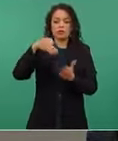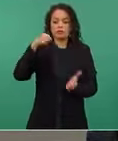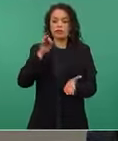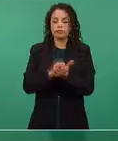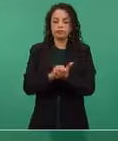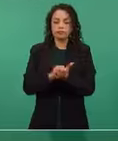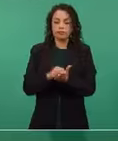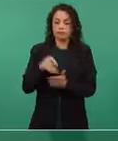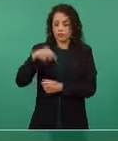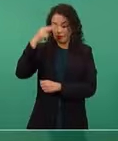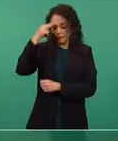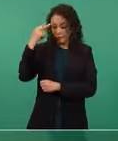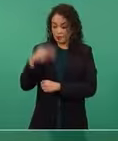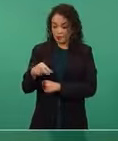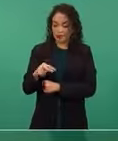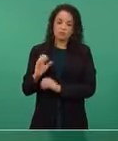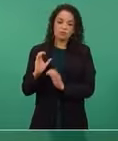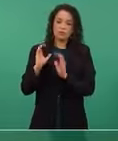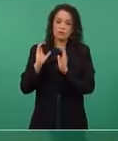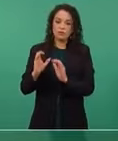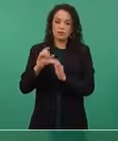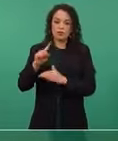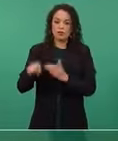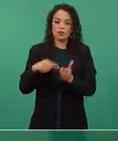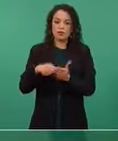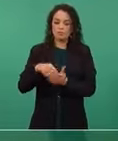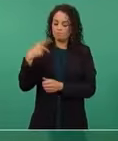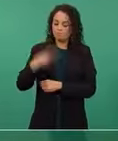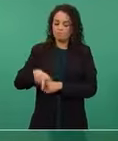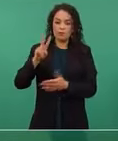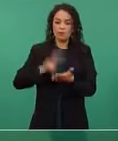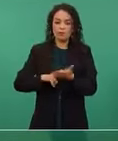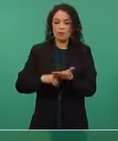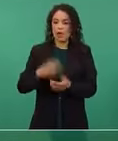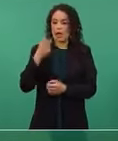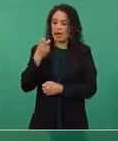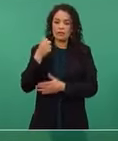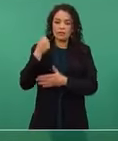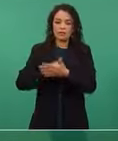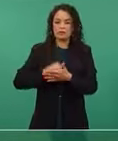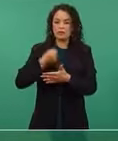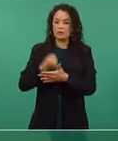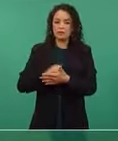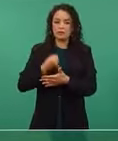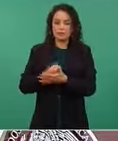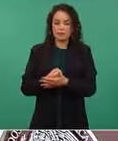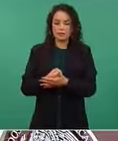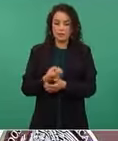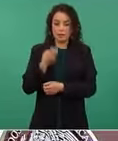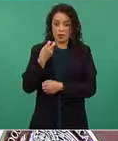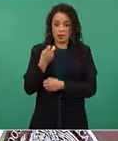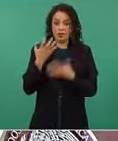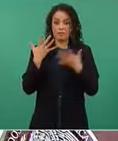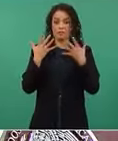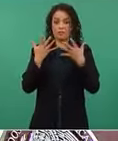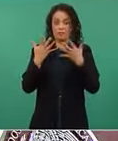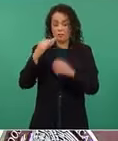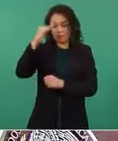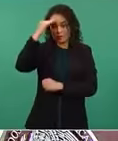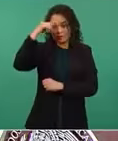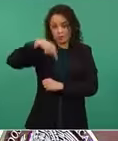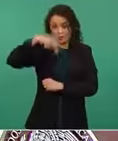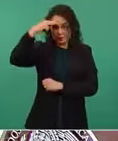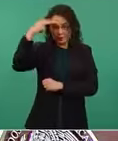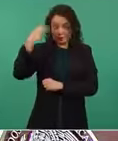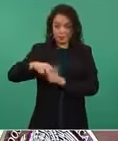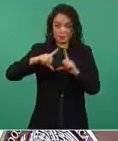patria el lugar donde nos cuidamos. Esa es la única tarea, es el objetivo de la Cuarta Transformación de la Vida Pública del país